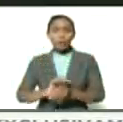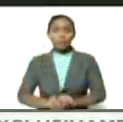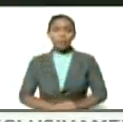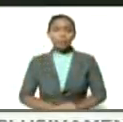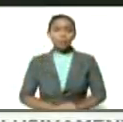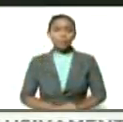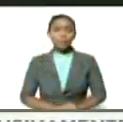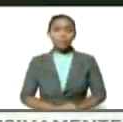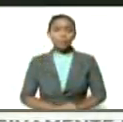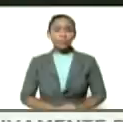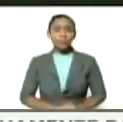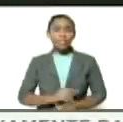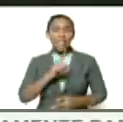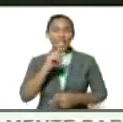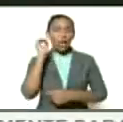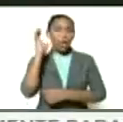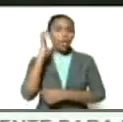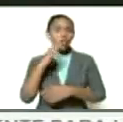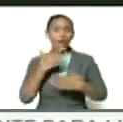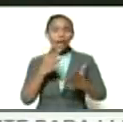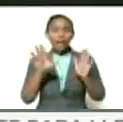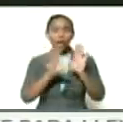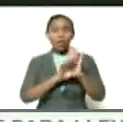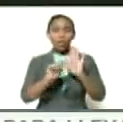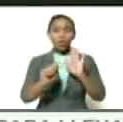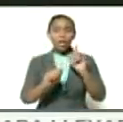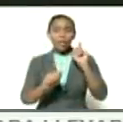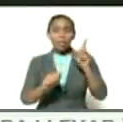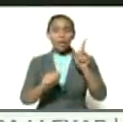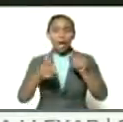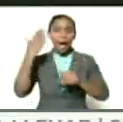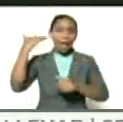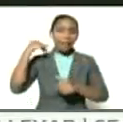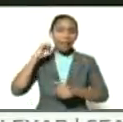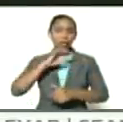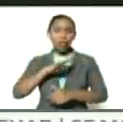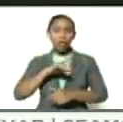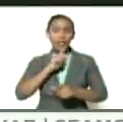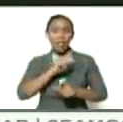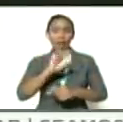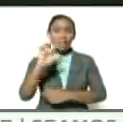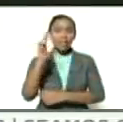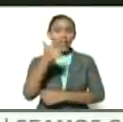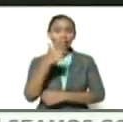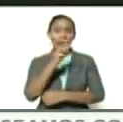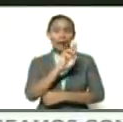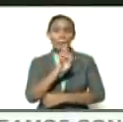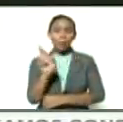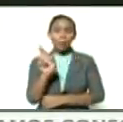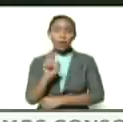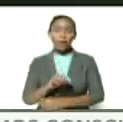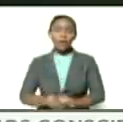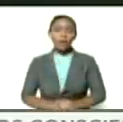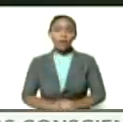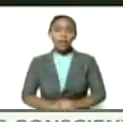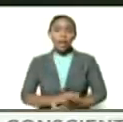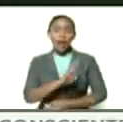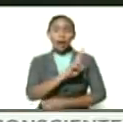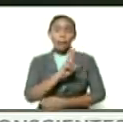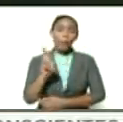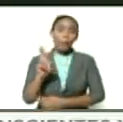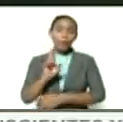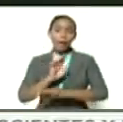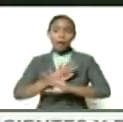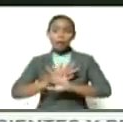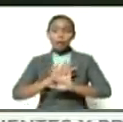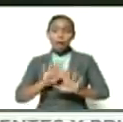es el congreso constituyente de la tercera república la república ya